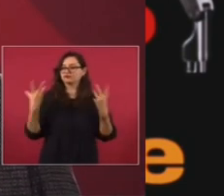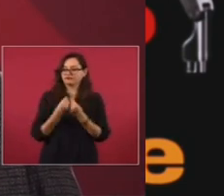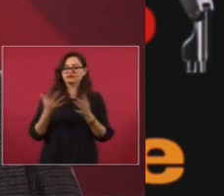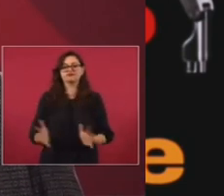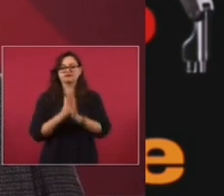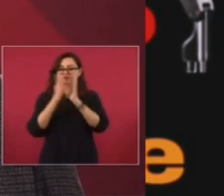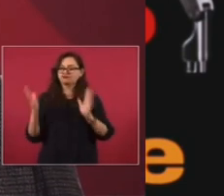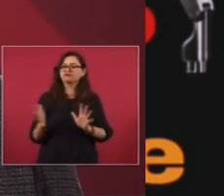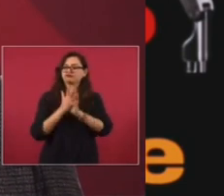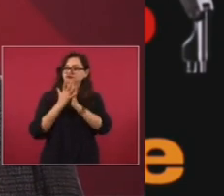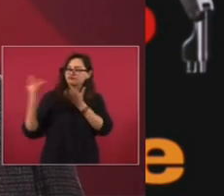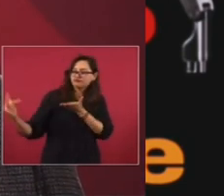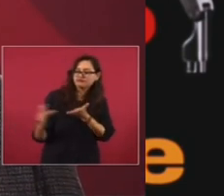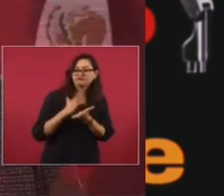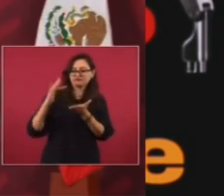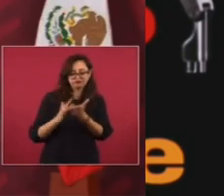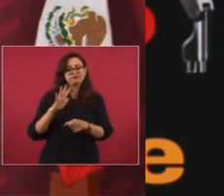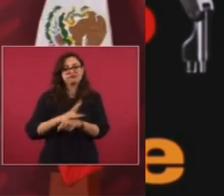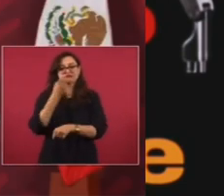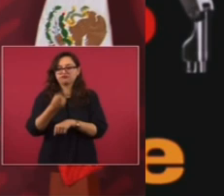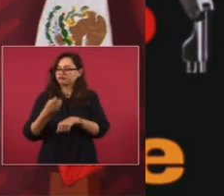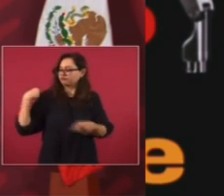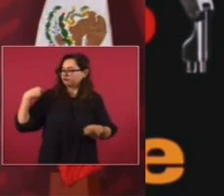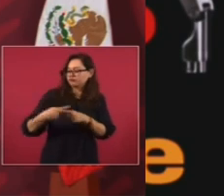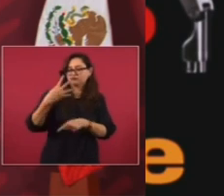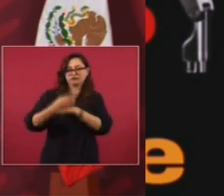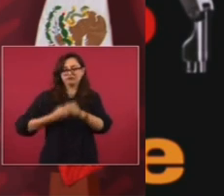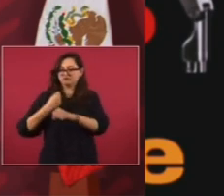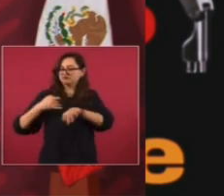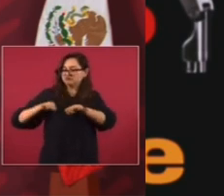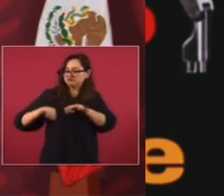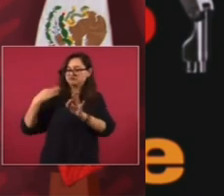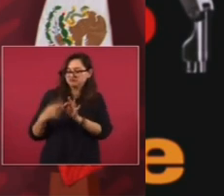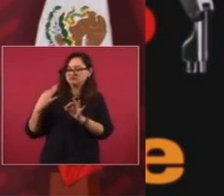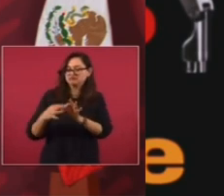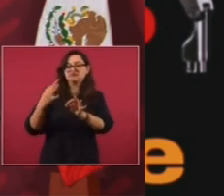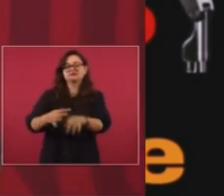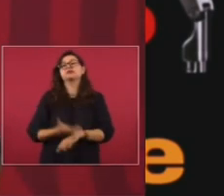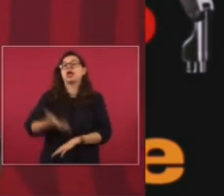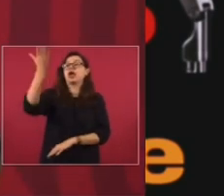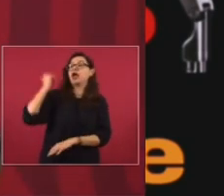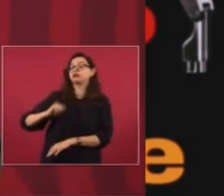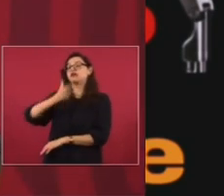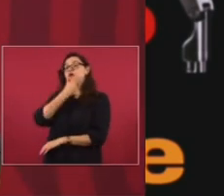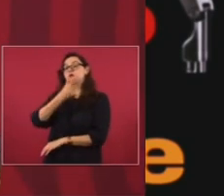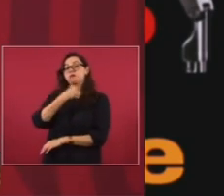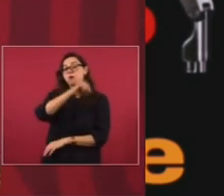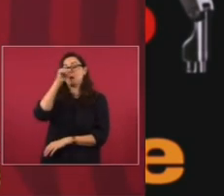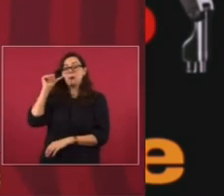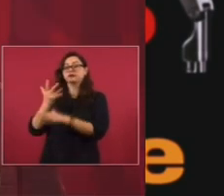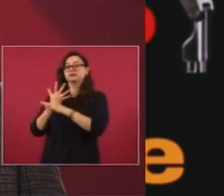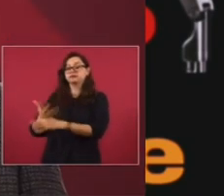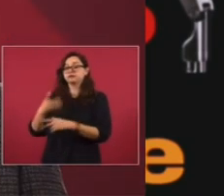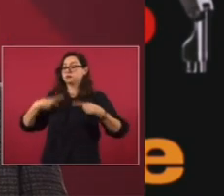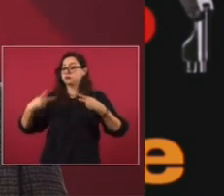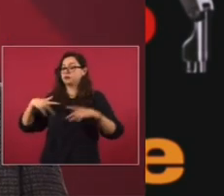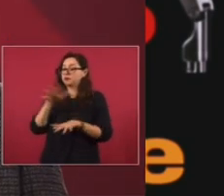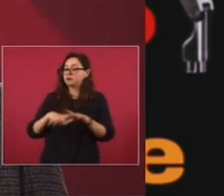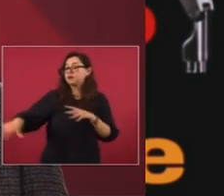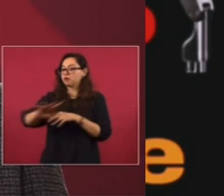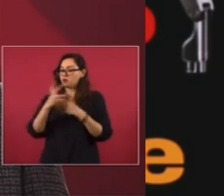Él dice, con el pueblo todo y sin el pueblo nada. Si entendemos que el pueblo son los pobres,